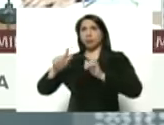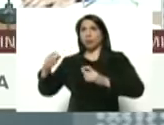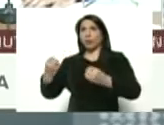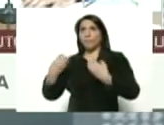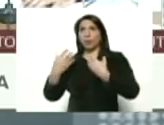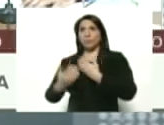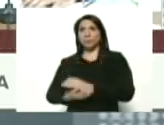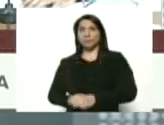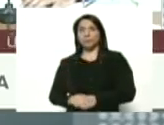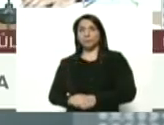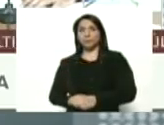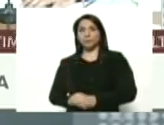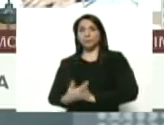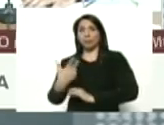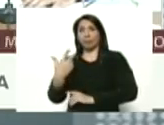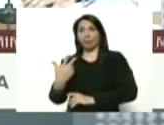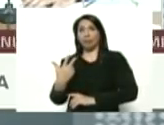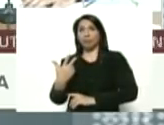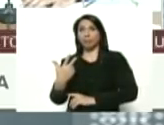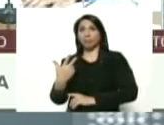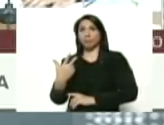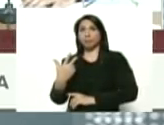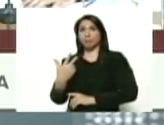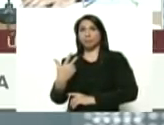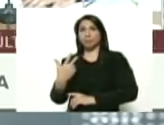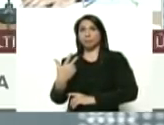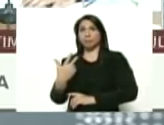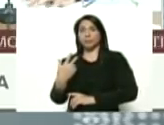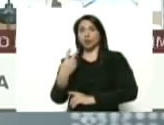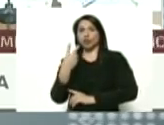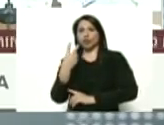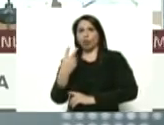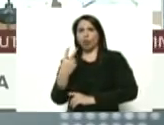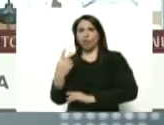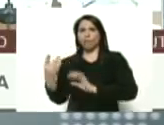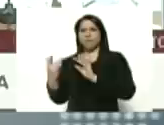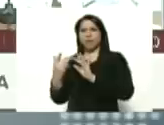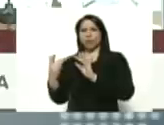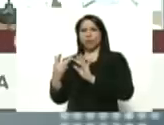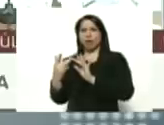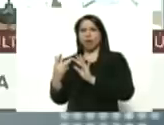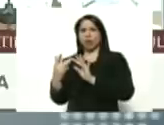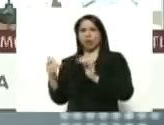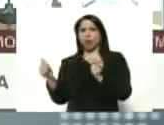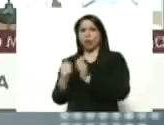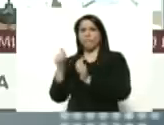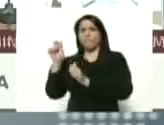en tres franjas, dos franjas vinculadas a los casos